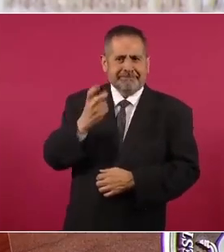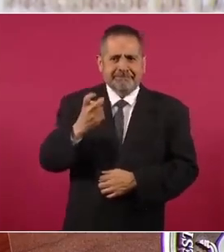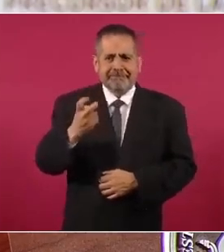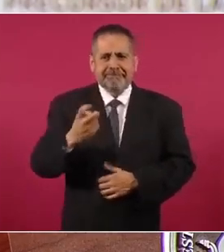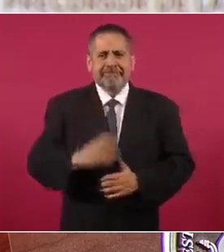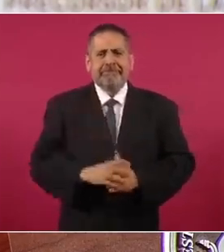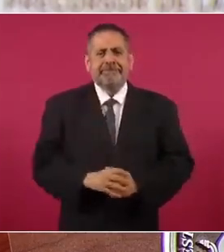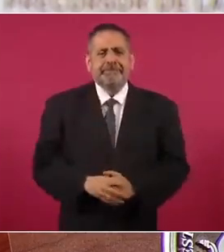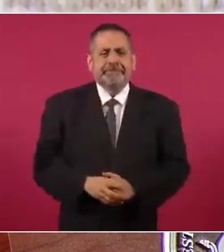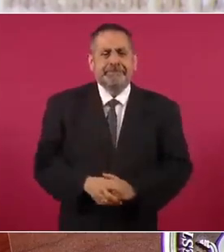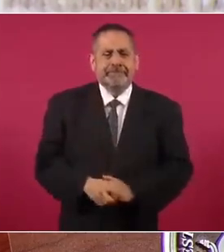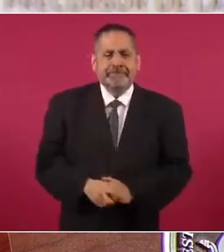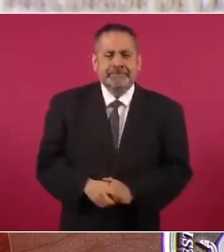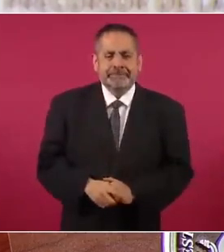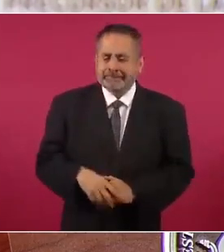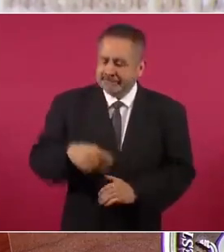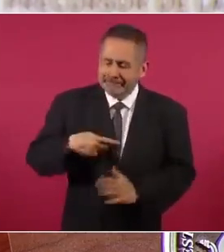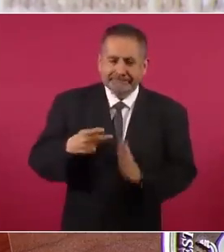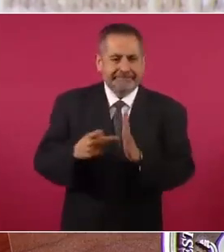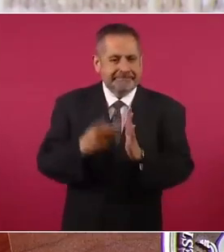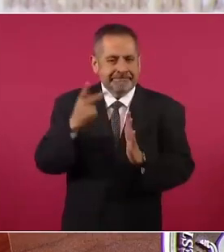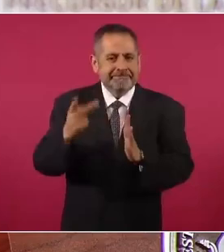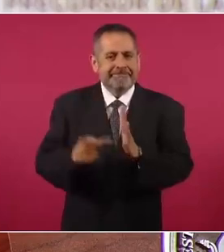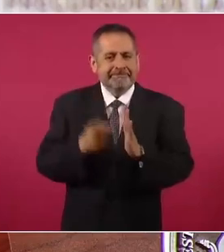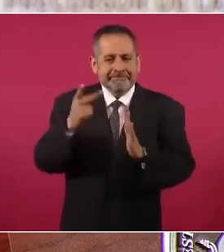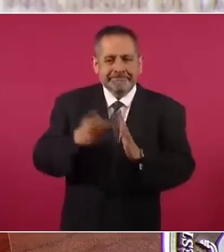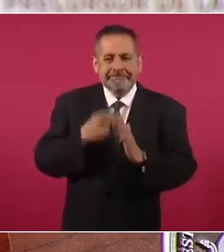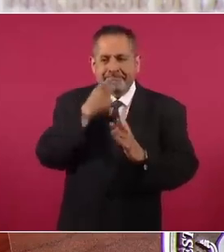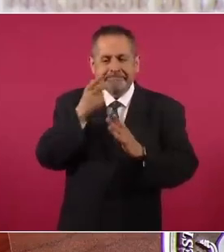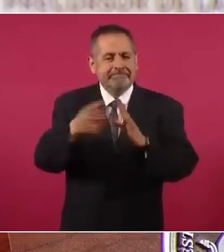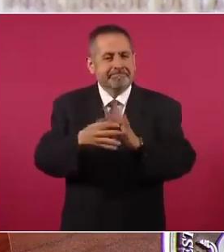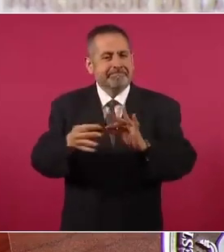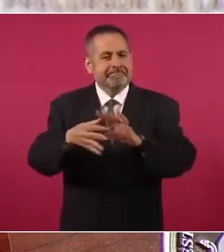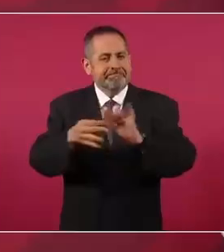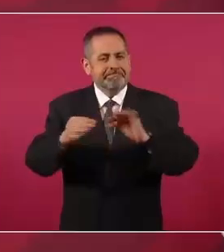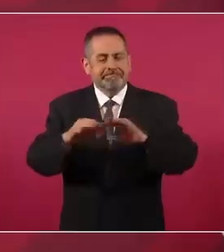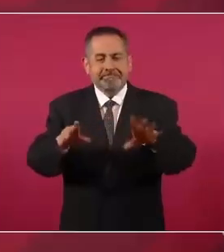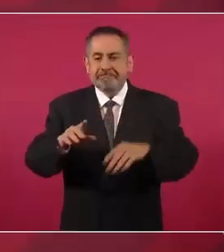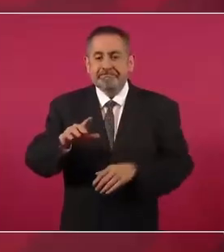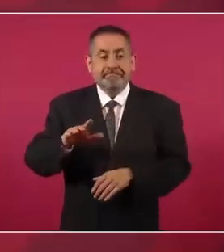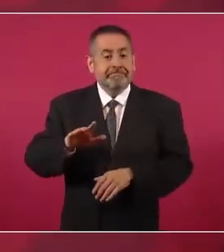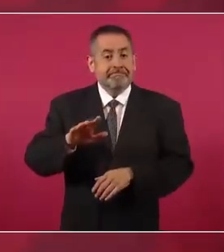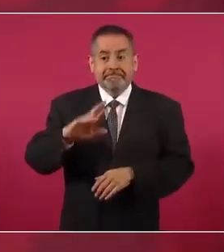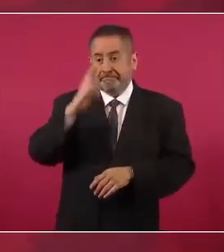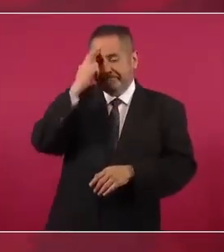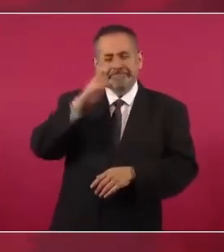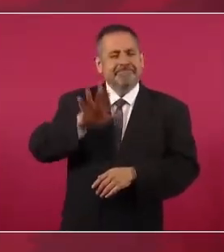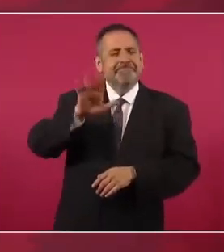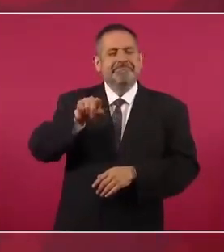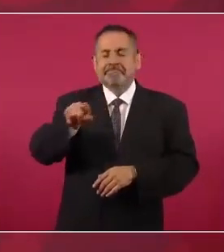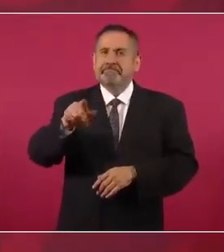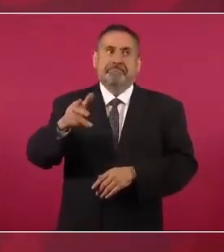tengo que estar recordando porque parece que esto fue hace